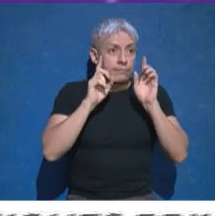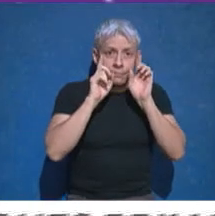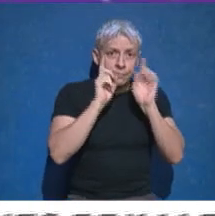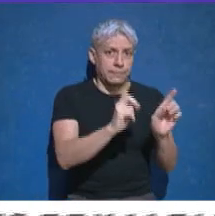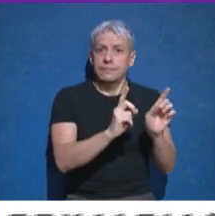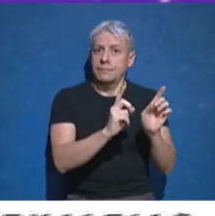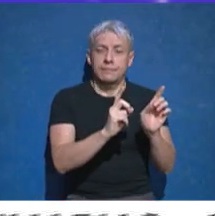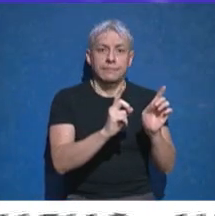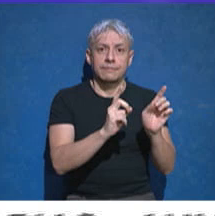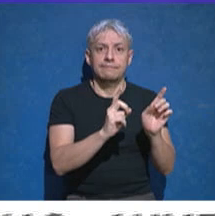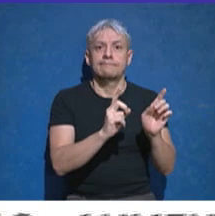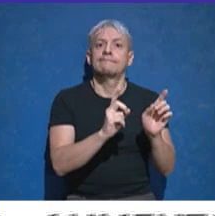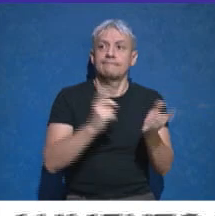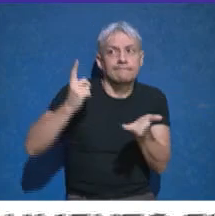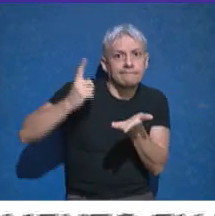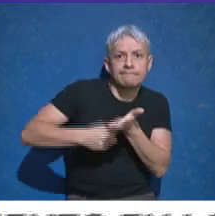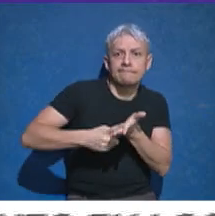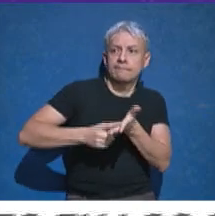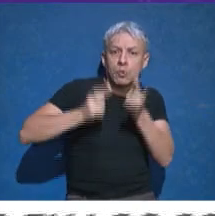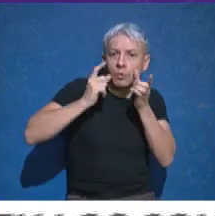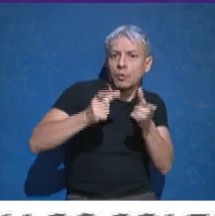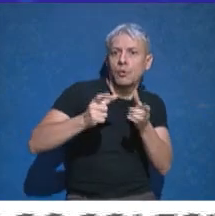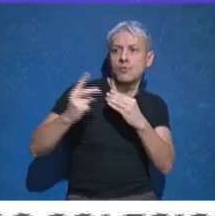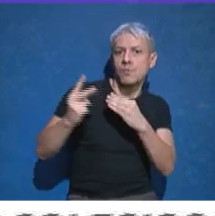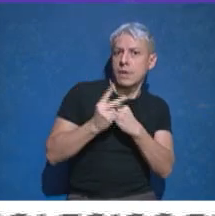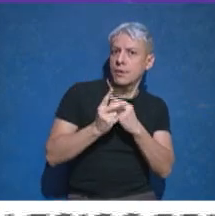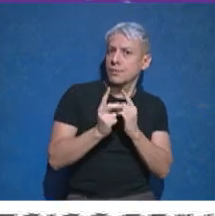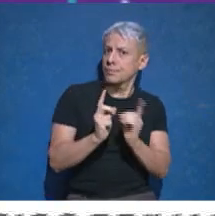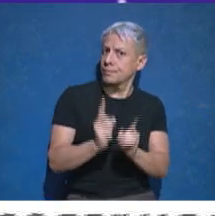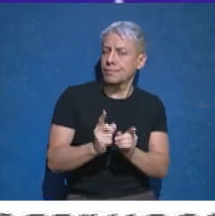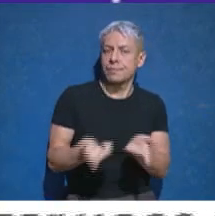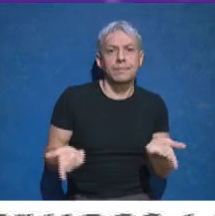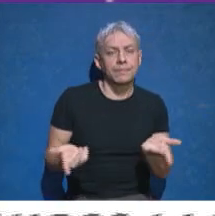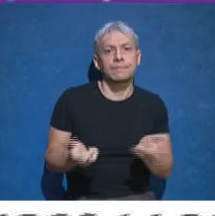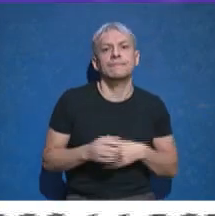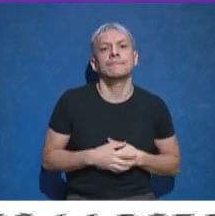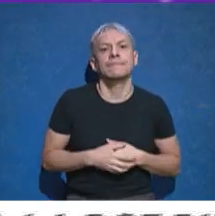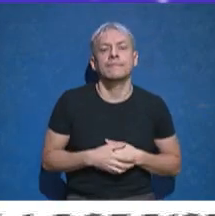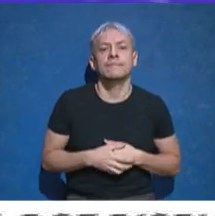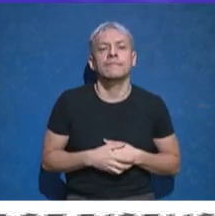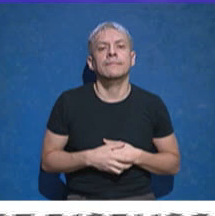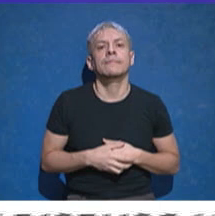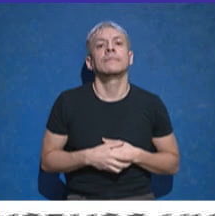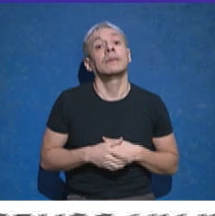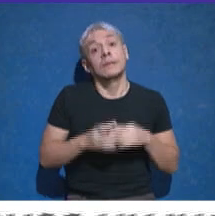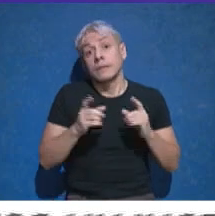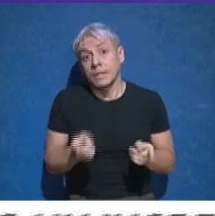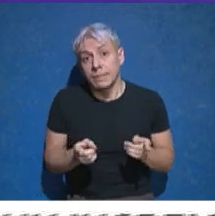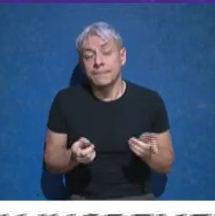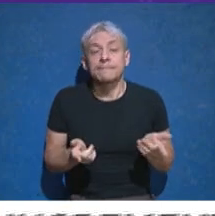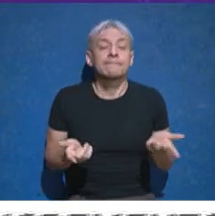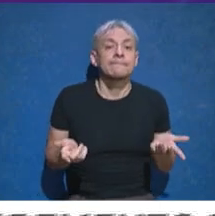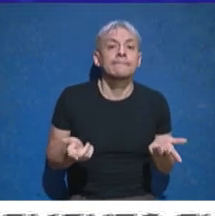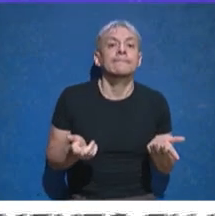medidas de control, de cuidado dentro de esos departamentos. Y aparte, bueno, por supuesto,